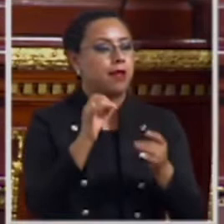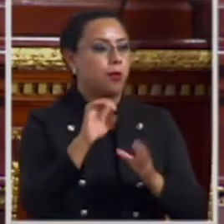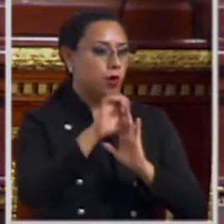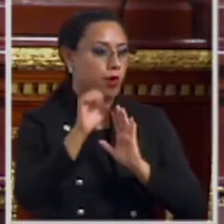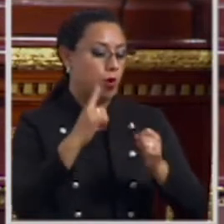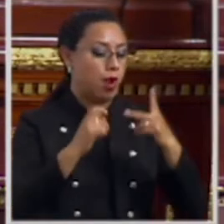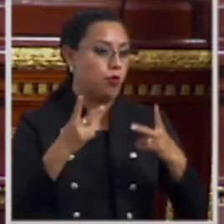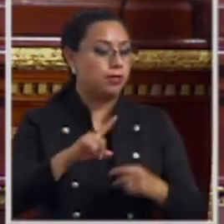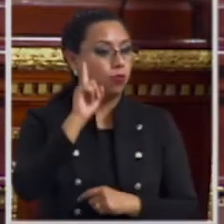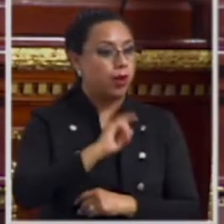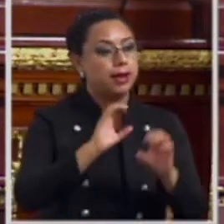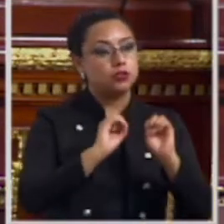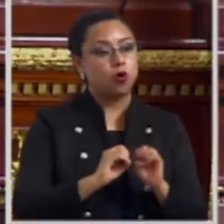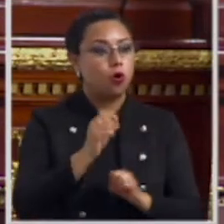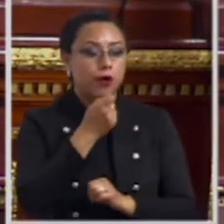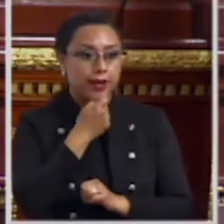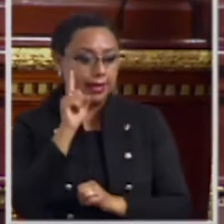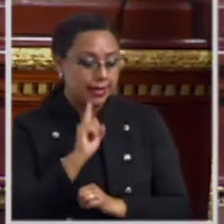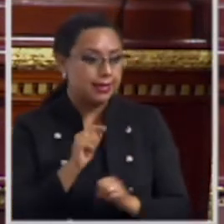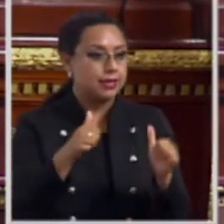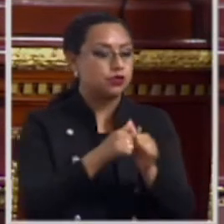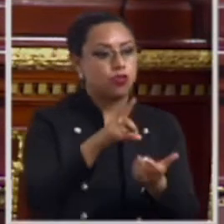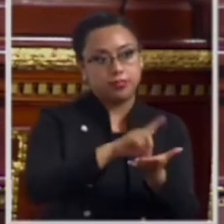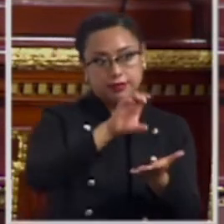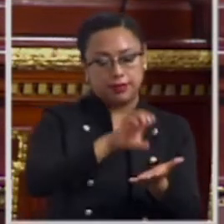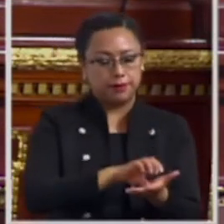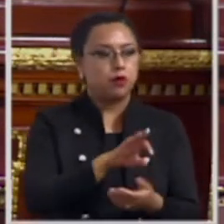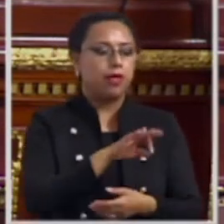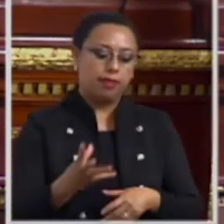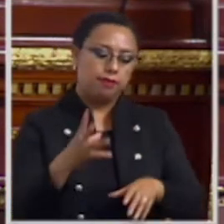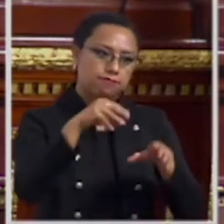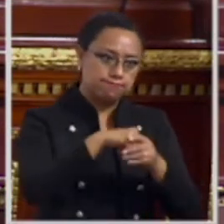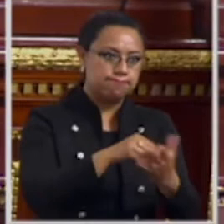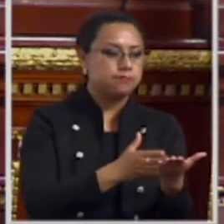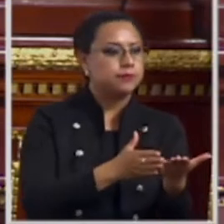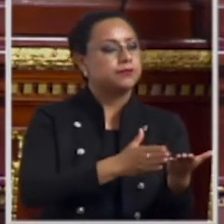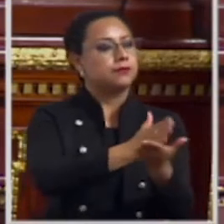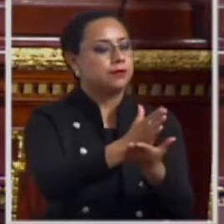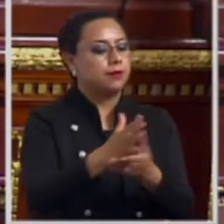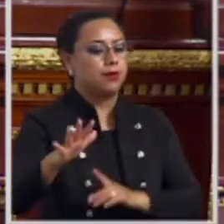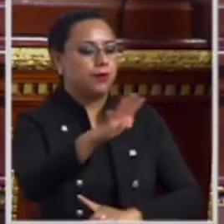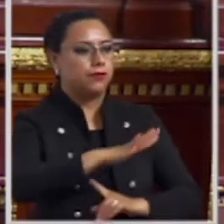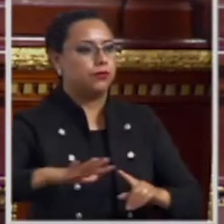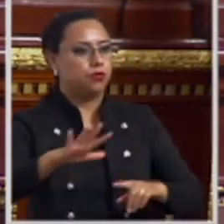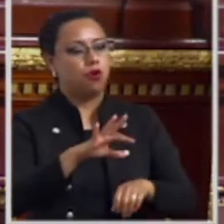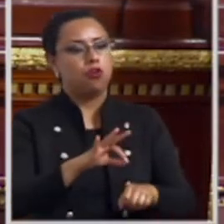con discapacidad se debe incluir la accesibilidad al entorno físico y también a las comunicaciones,